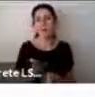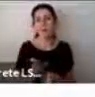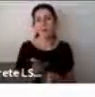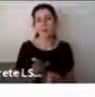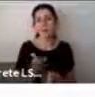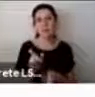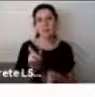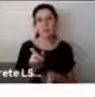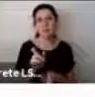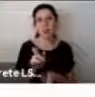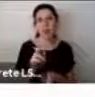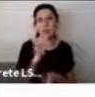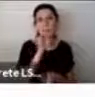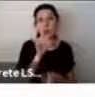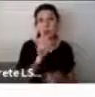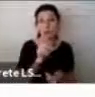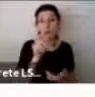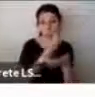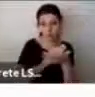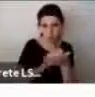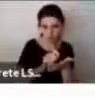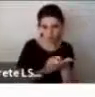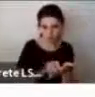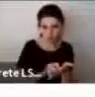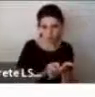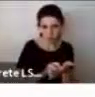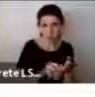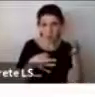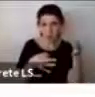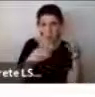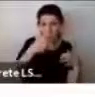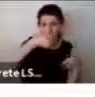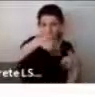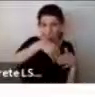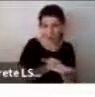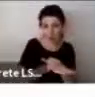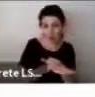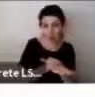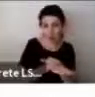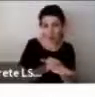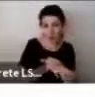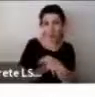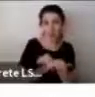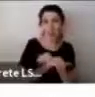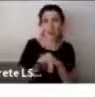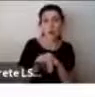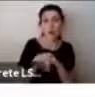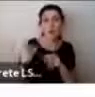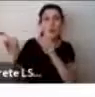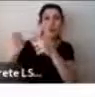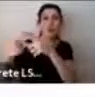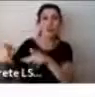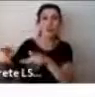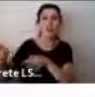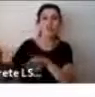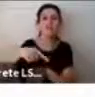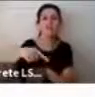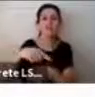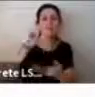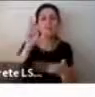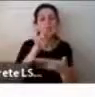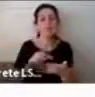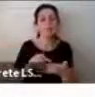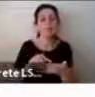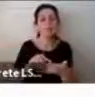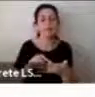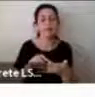preguntas guarda este papel y después las otras personas tienen que adivinar de quién es este cerebro básicamente y la idea también